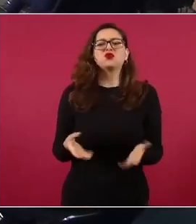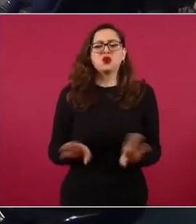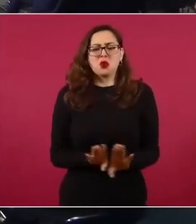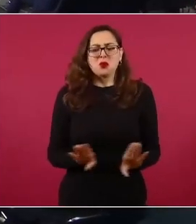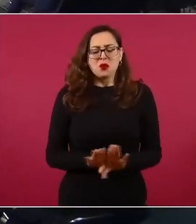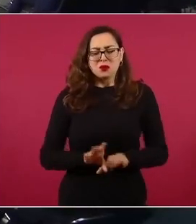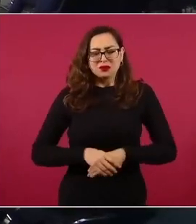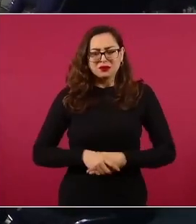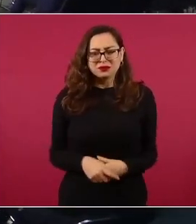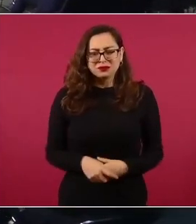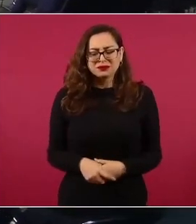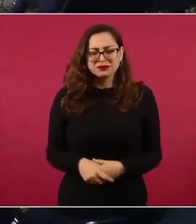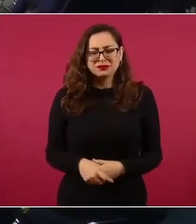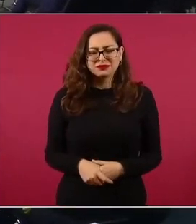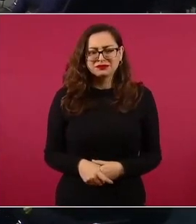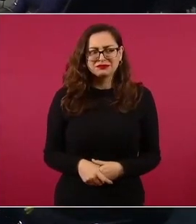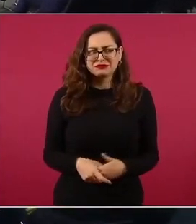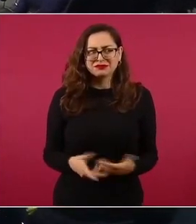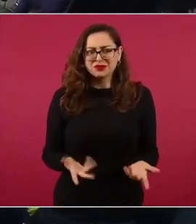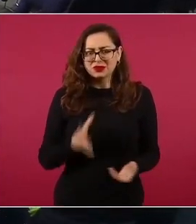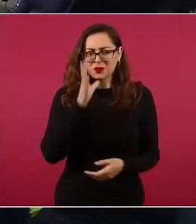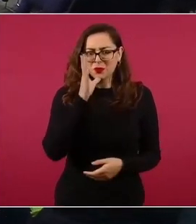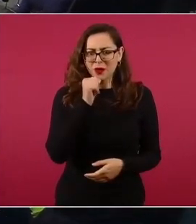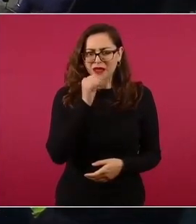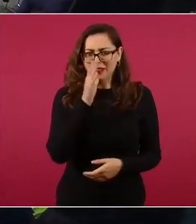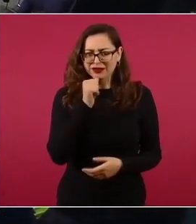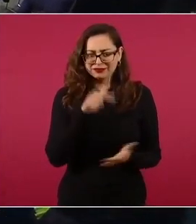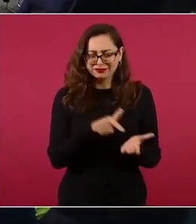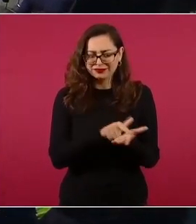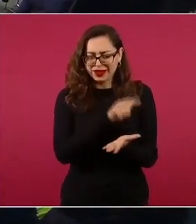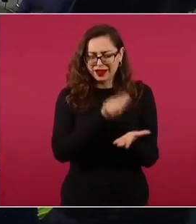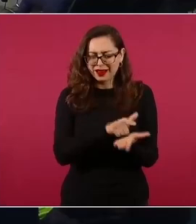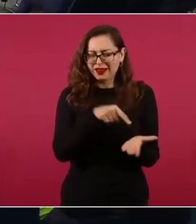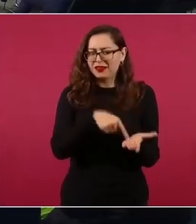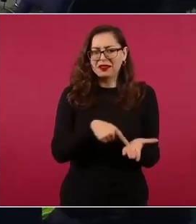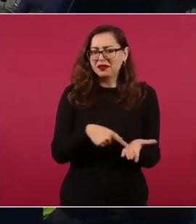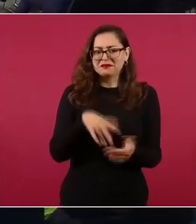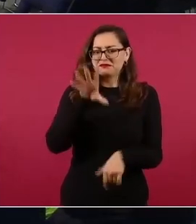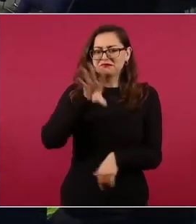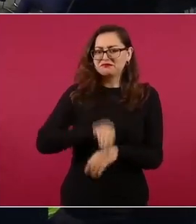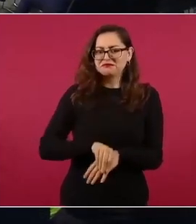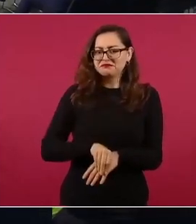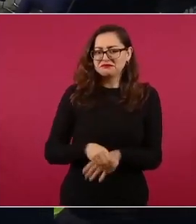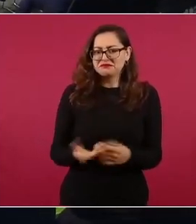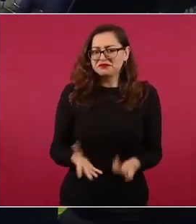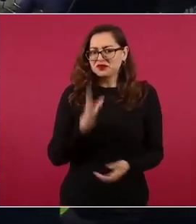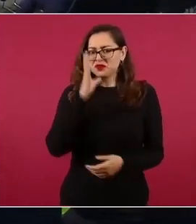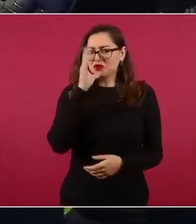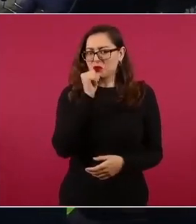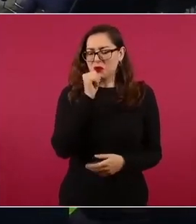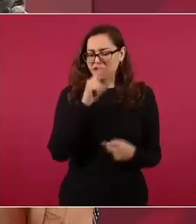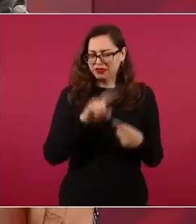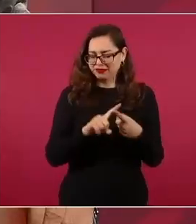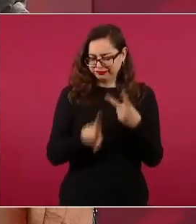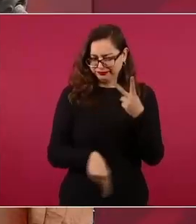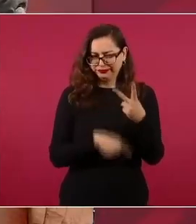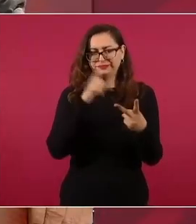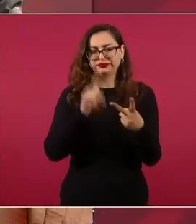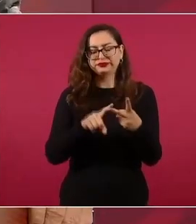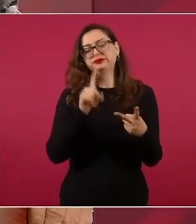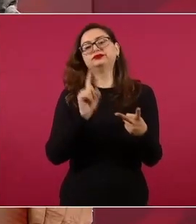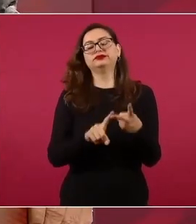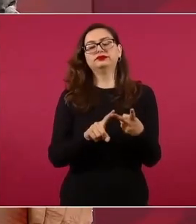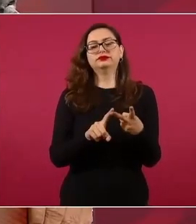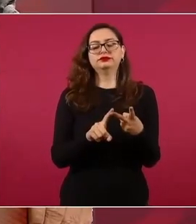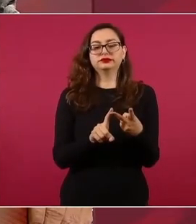Eso es un tema a considerar, no hay reelección. Y dos, nuestra